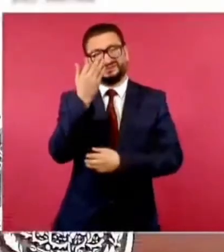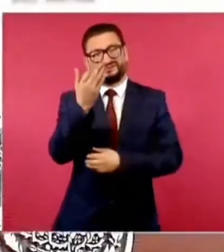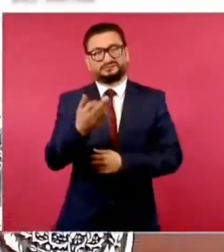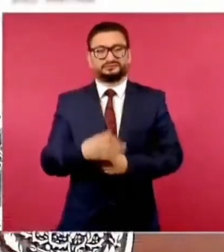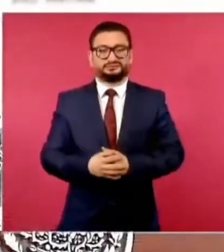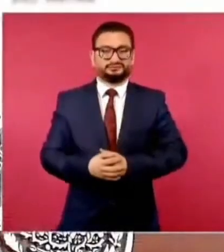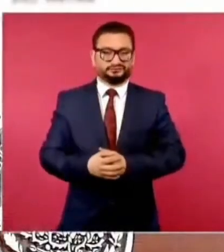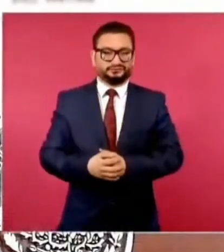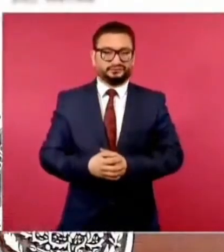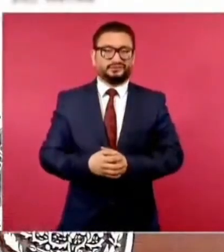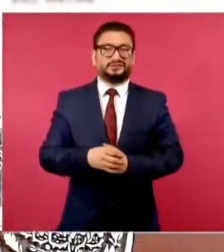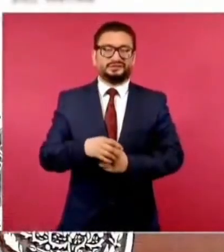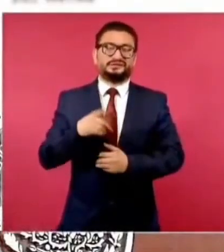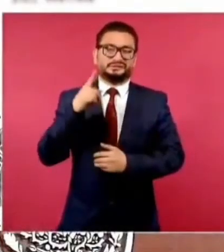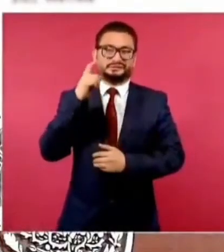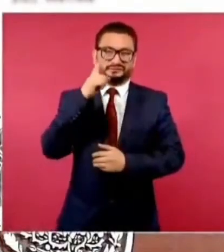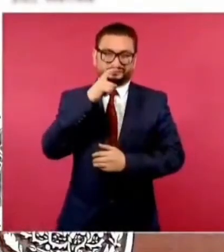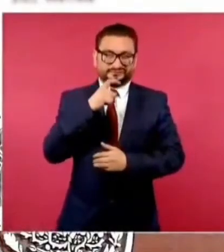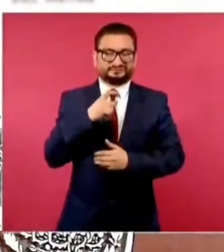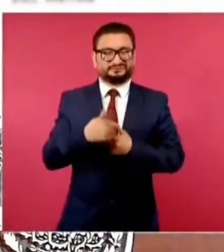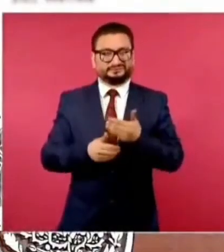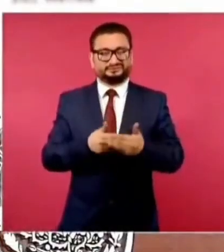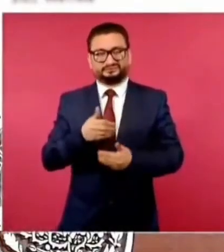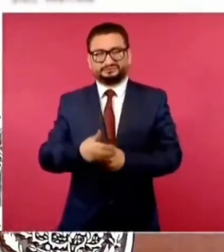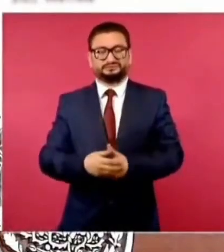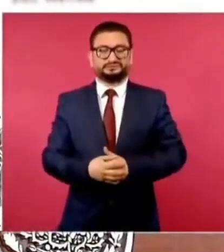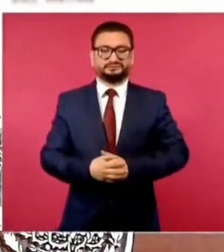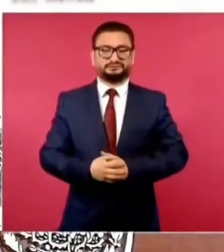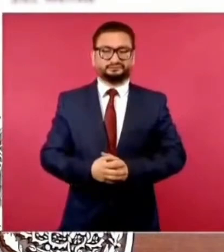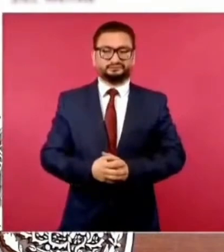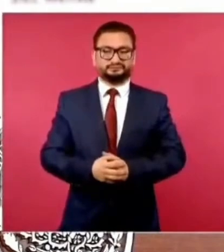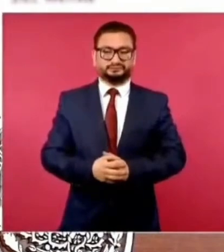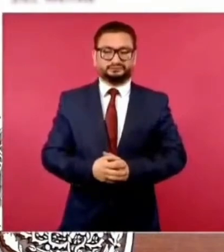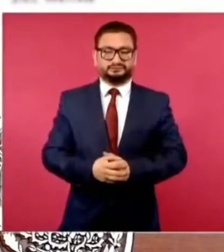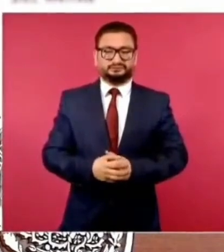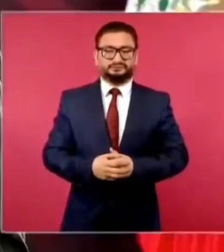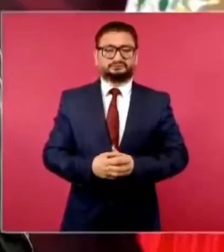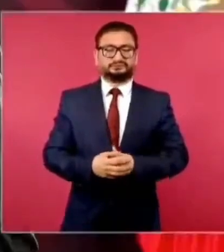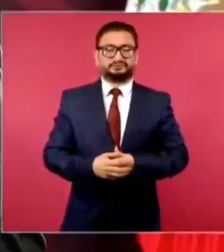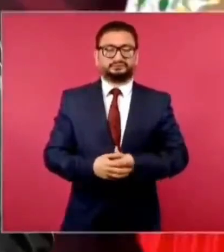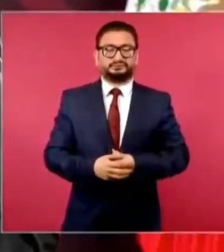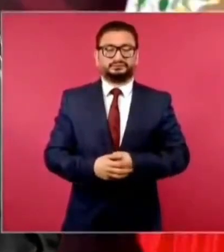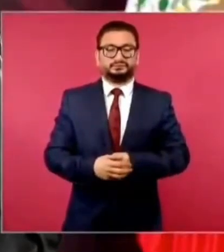puesta a trabajo que se entienda,